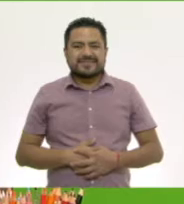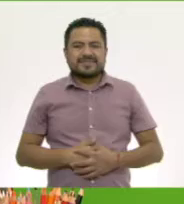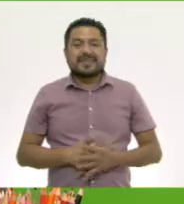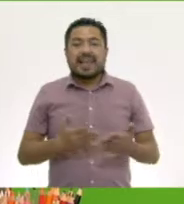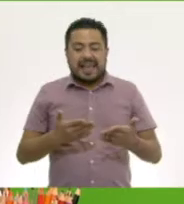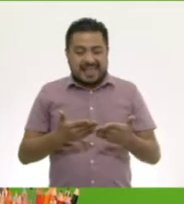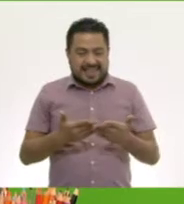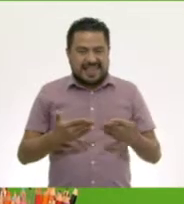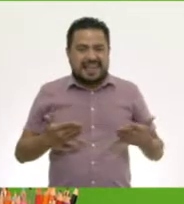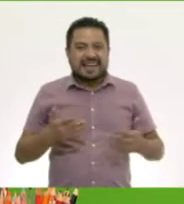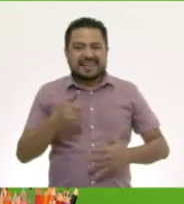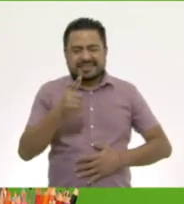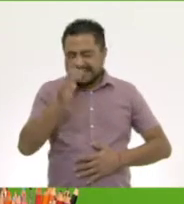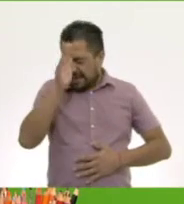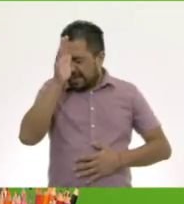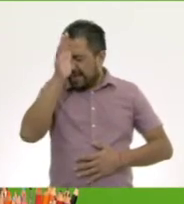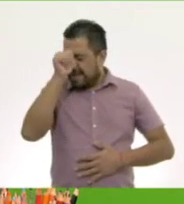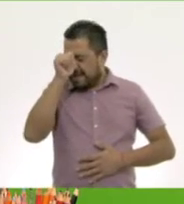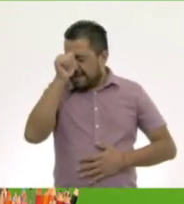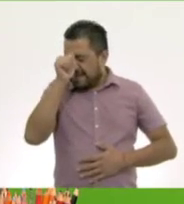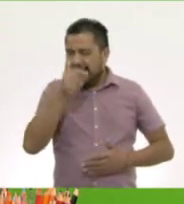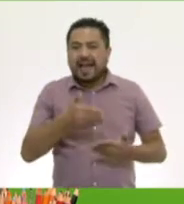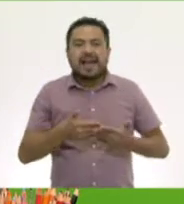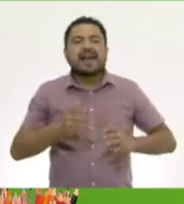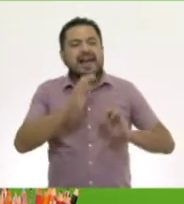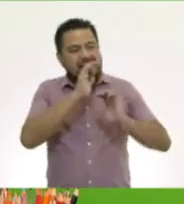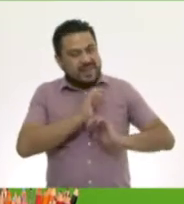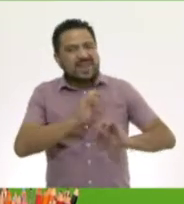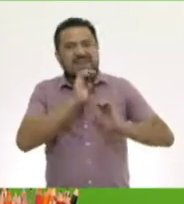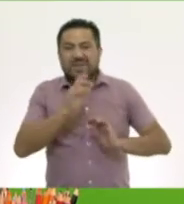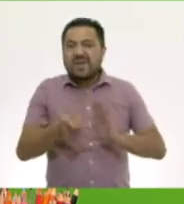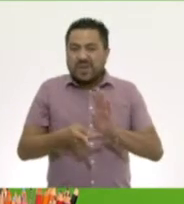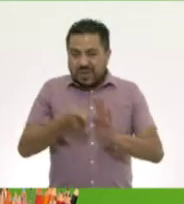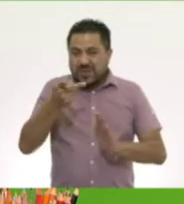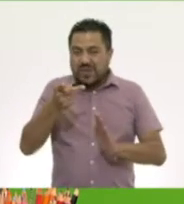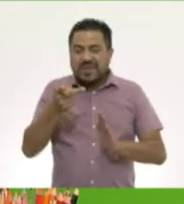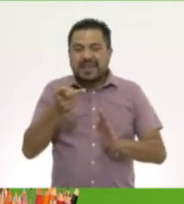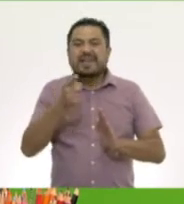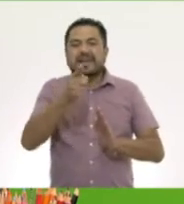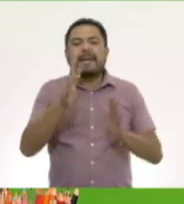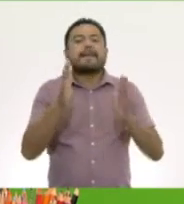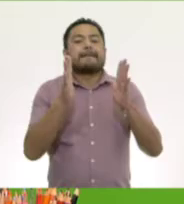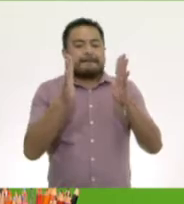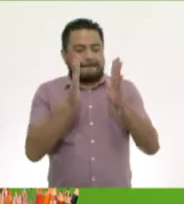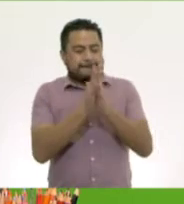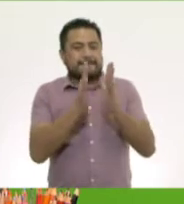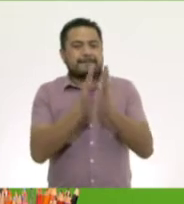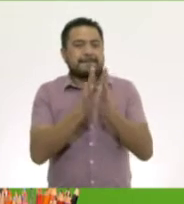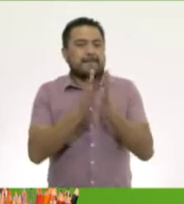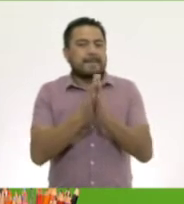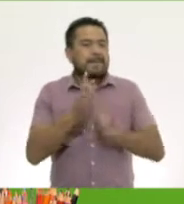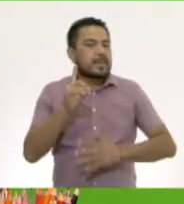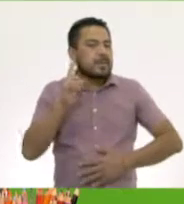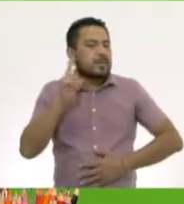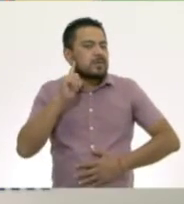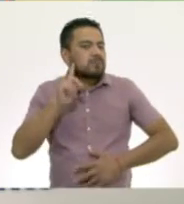Ahora que ya la recordamos, la vamos a cantar nuevamente mientras aplaudimos siguiendo el ritmo.